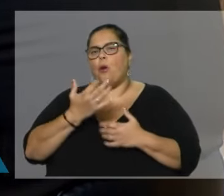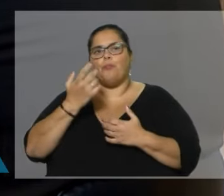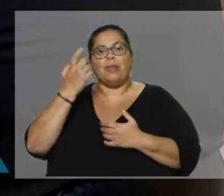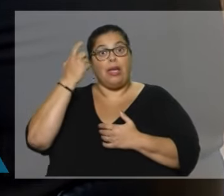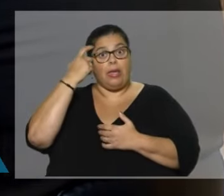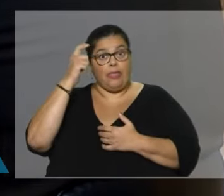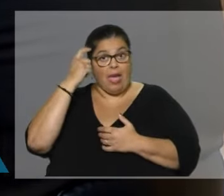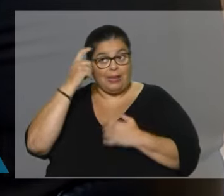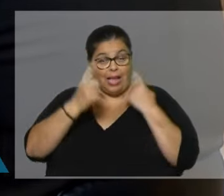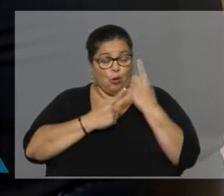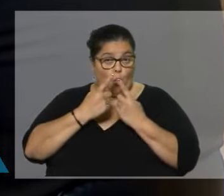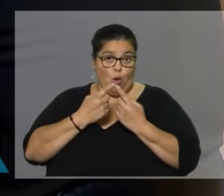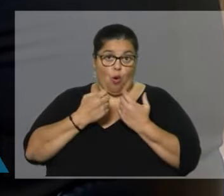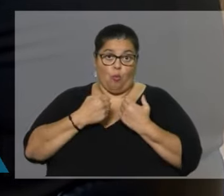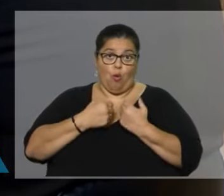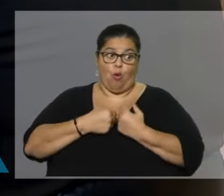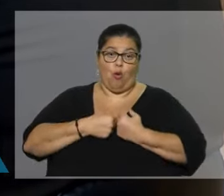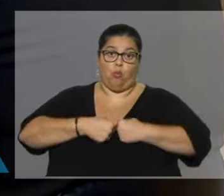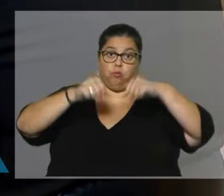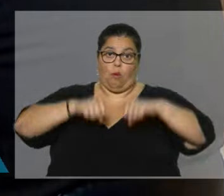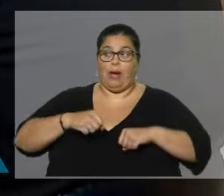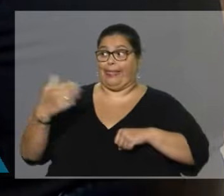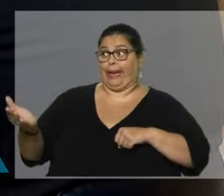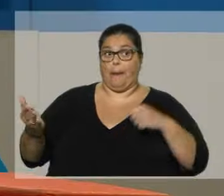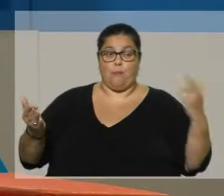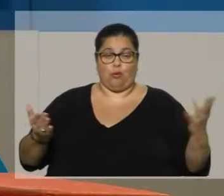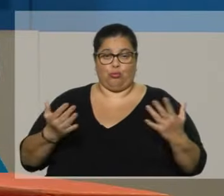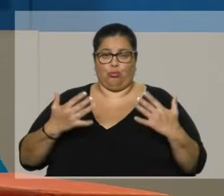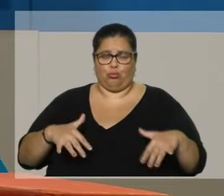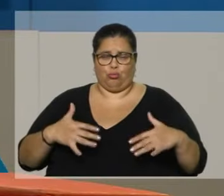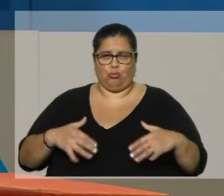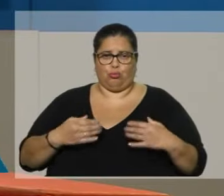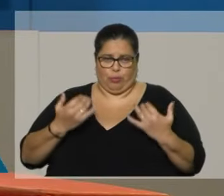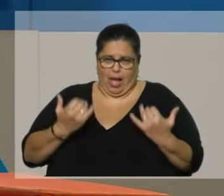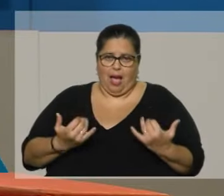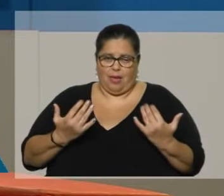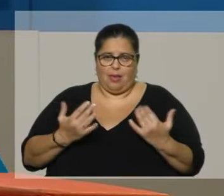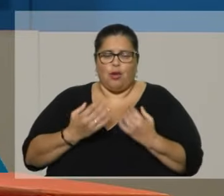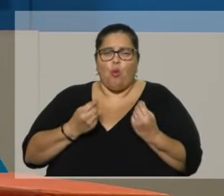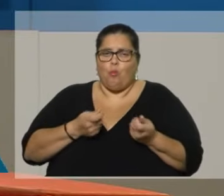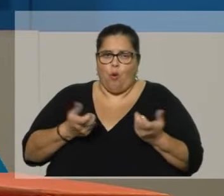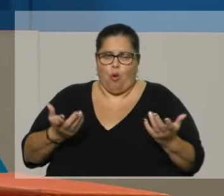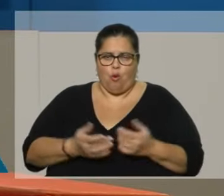también existen? ¿Cómo lo van a manejar? Y bueno, ahí habría primero